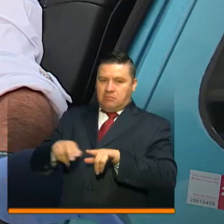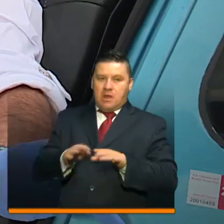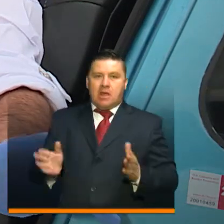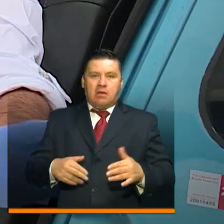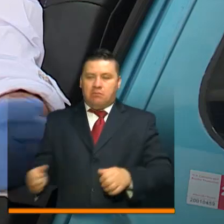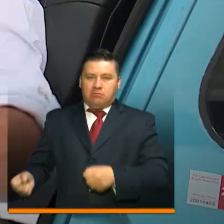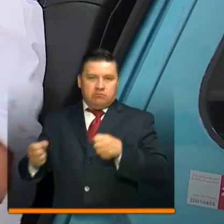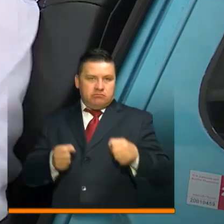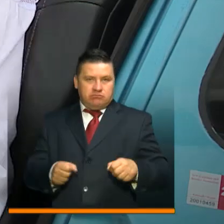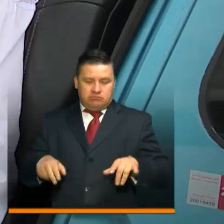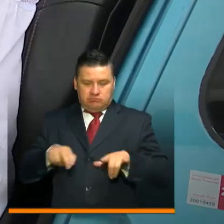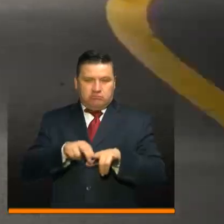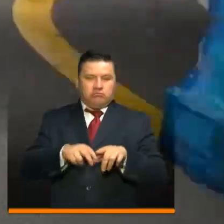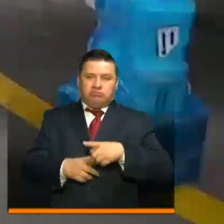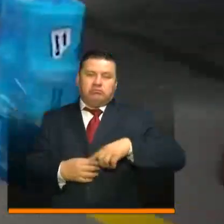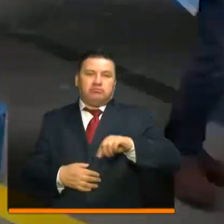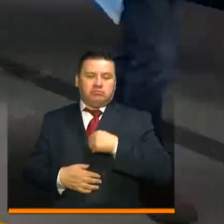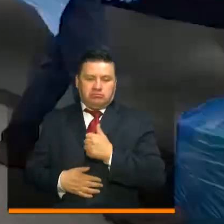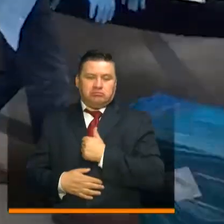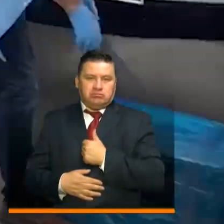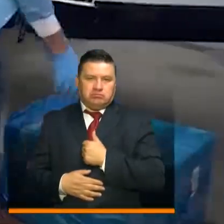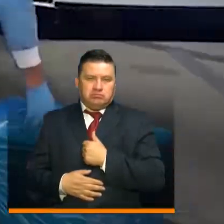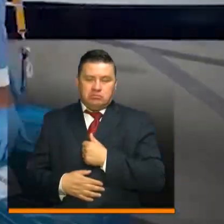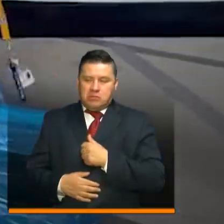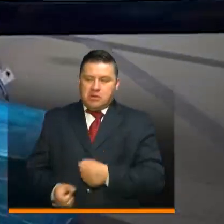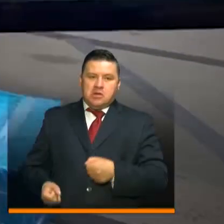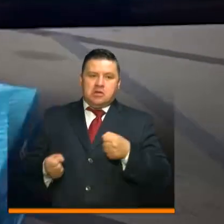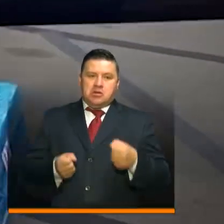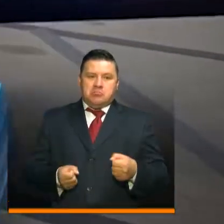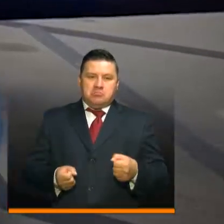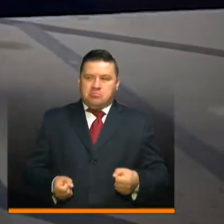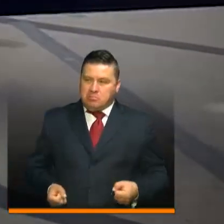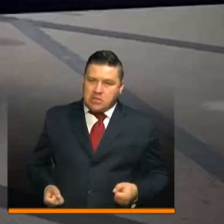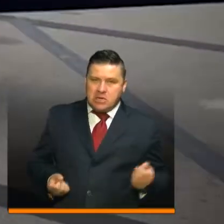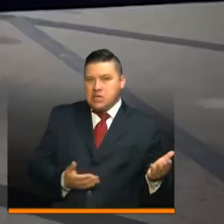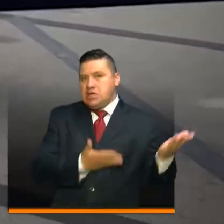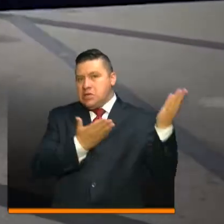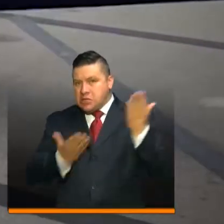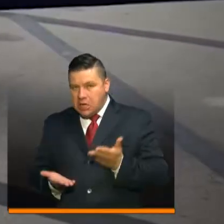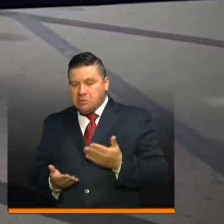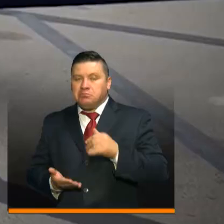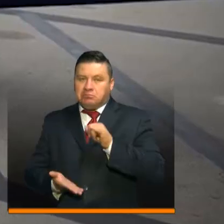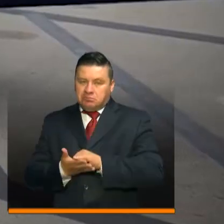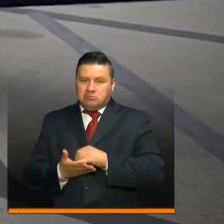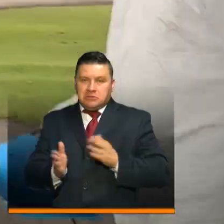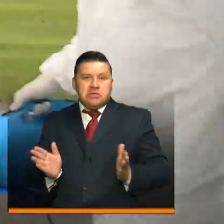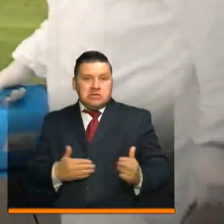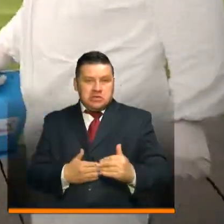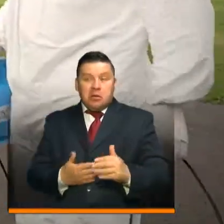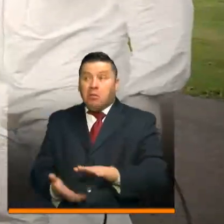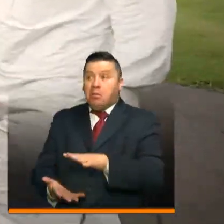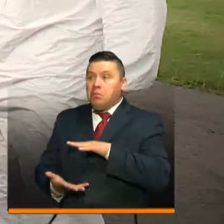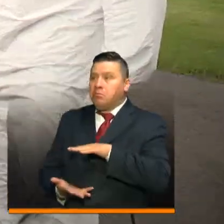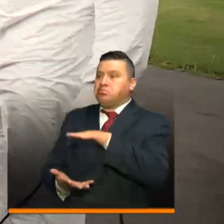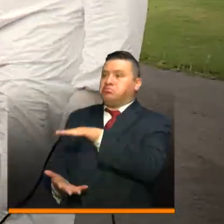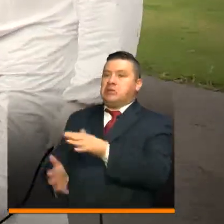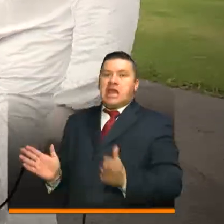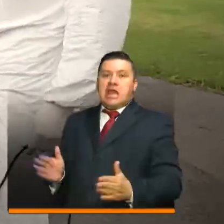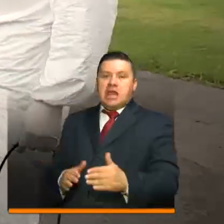cajas al lado del avión, nosotros mismos subimos las cajas, las traemos, acá las cajas las reciben,